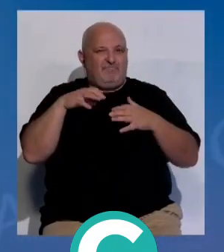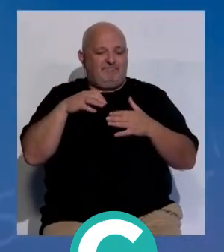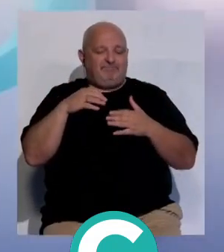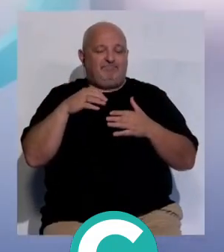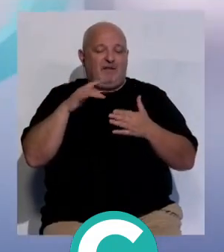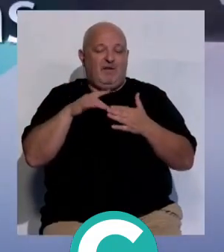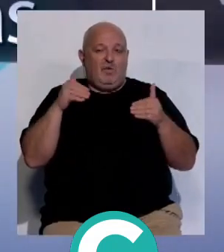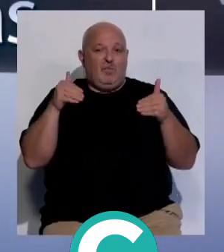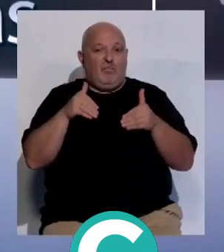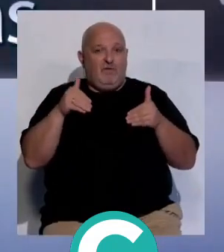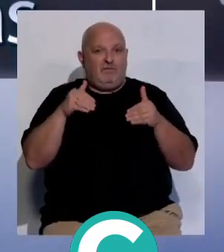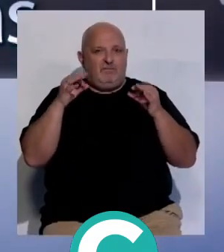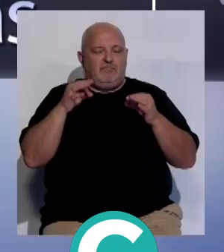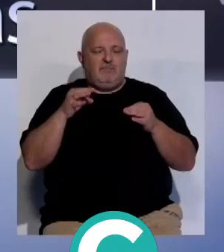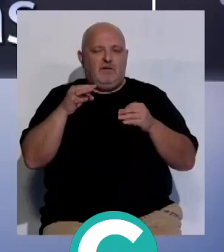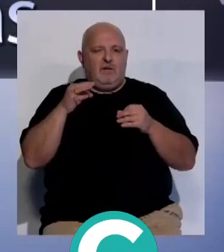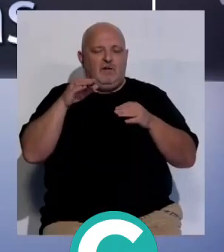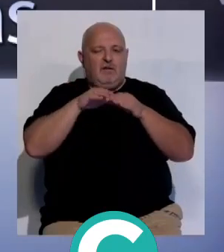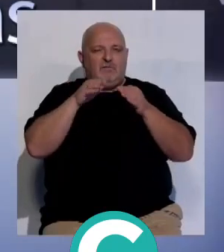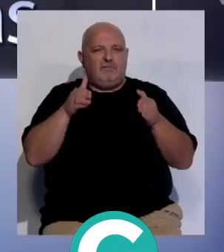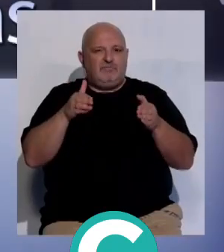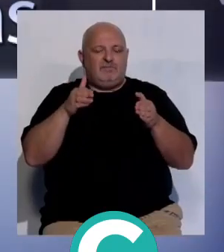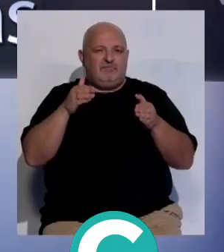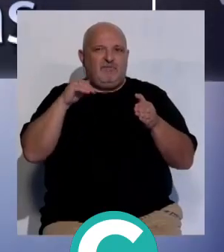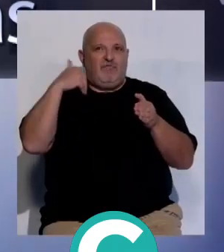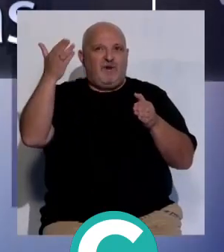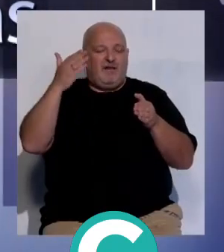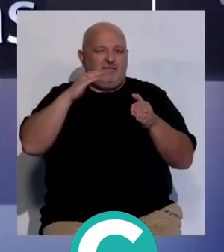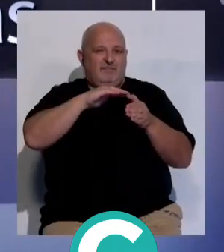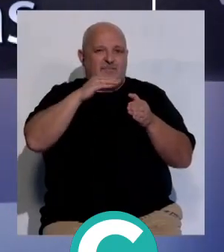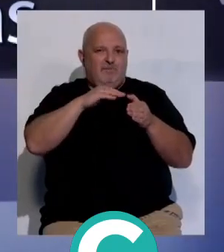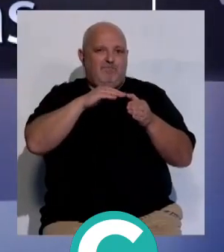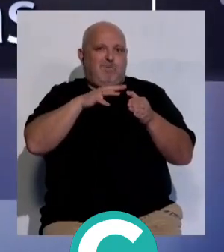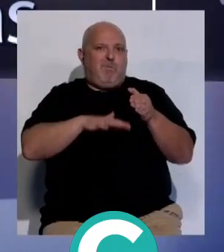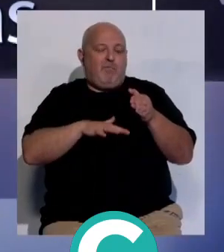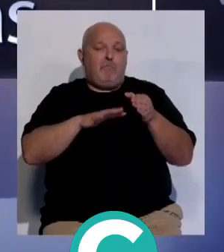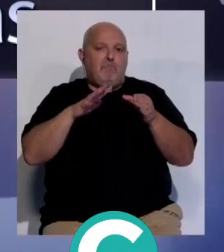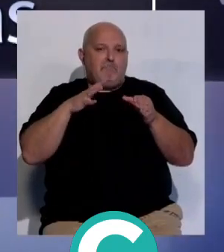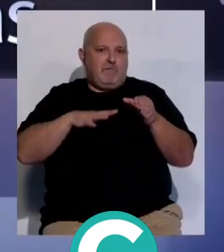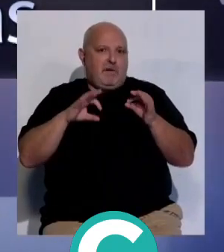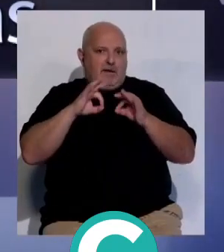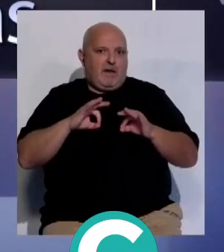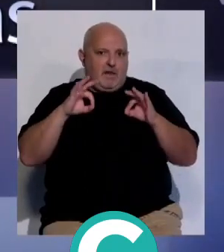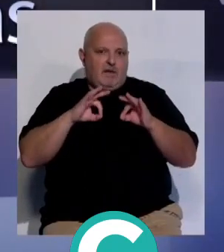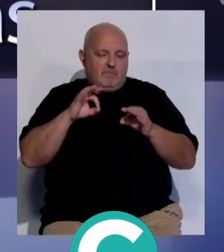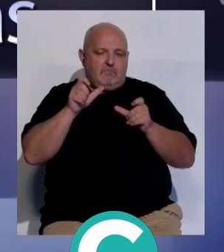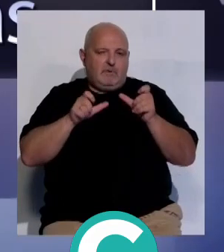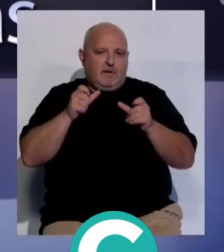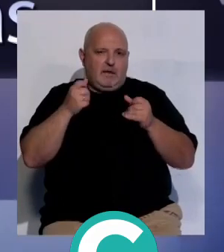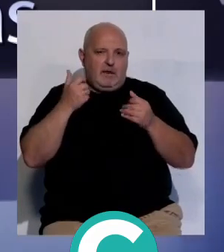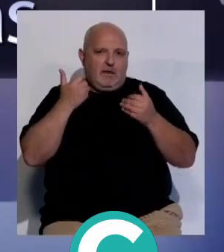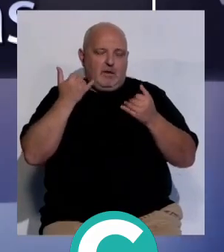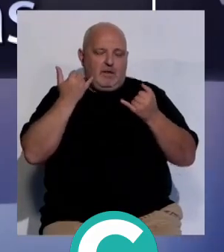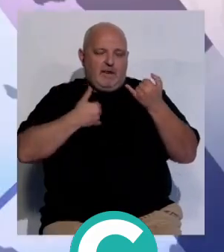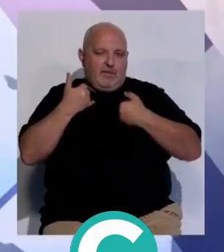Este jueves se desplomaba la bóveda exterior del templo sin causar afortunadamente daños